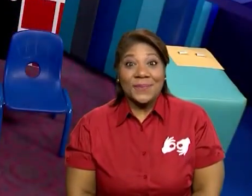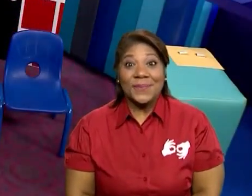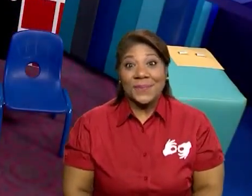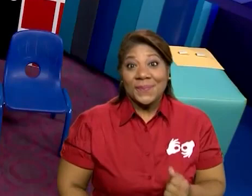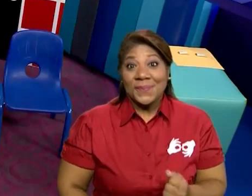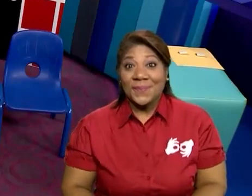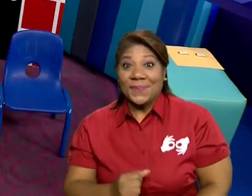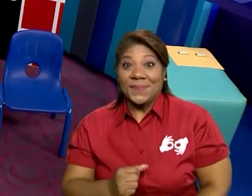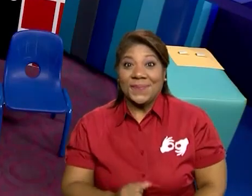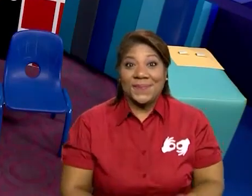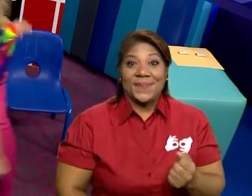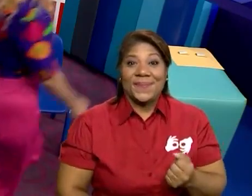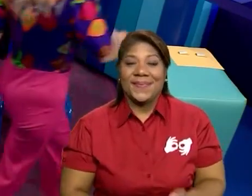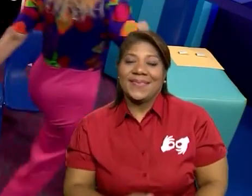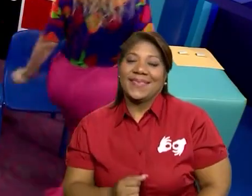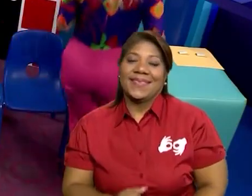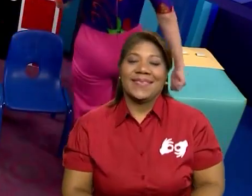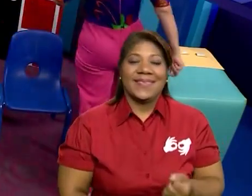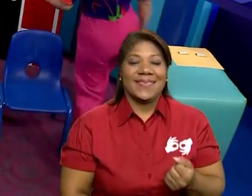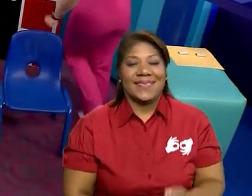Ay, ¿por qué me tocará a Maestra?